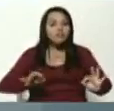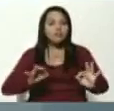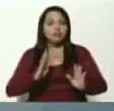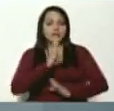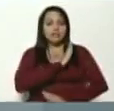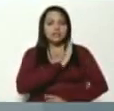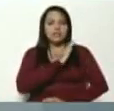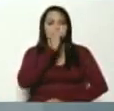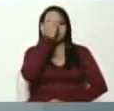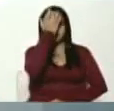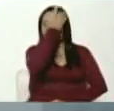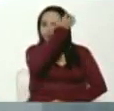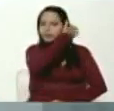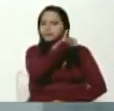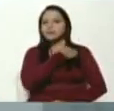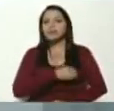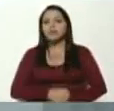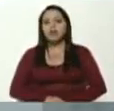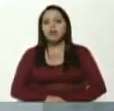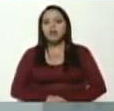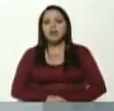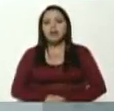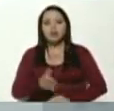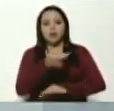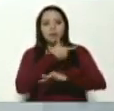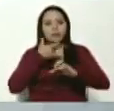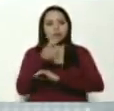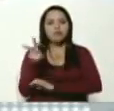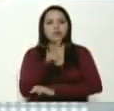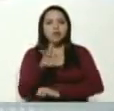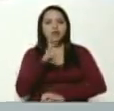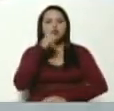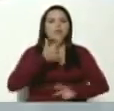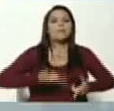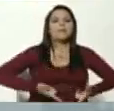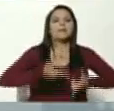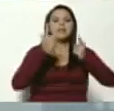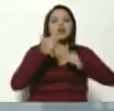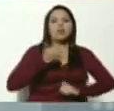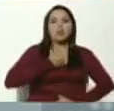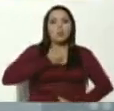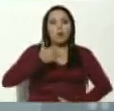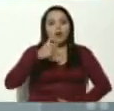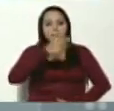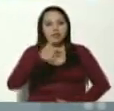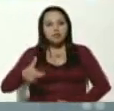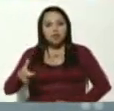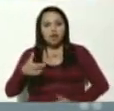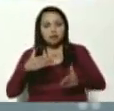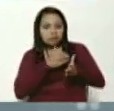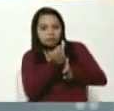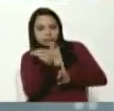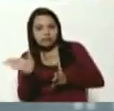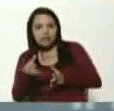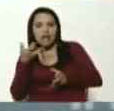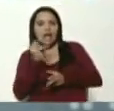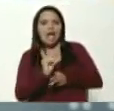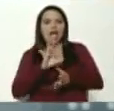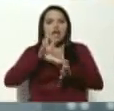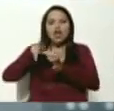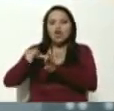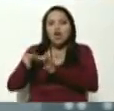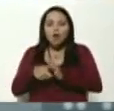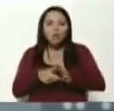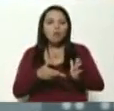el Estado venezolano para evitar que cualquier funcionario se desvíe y caiga en hechos de